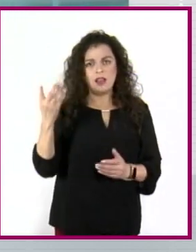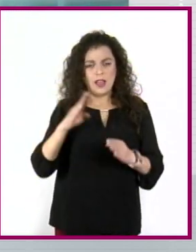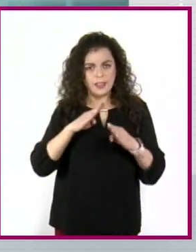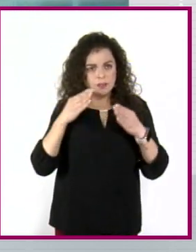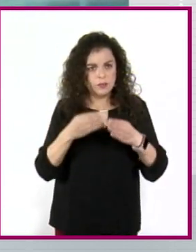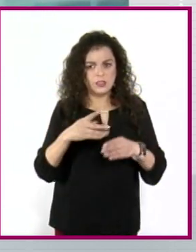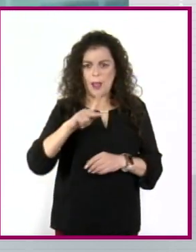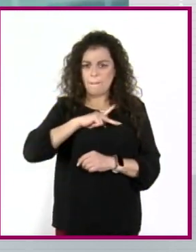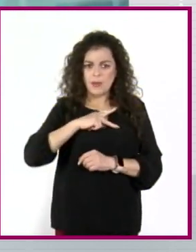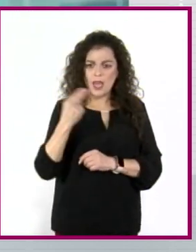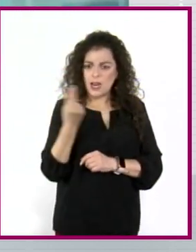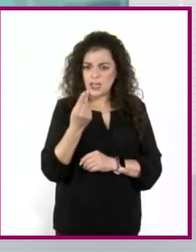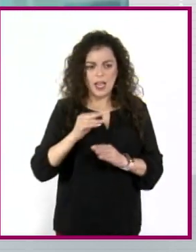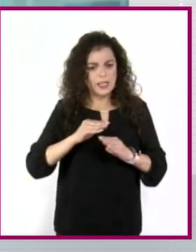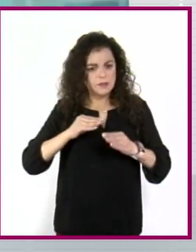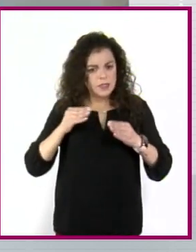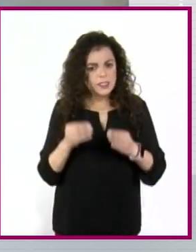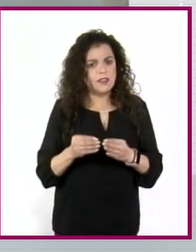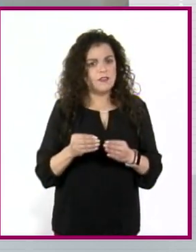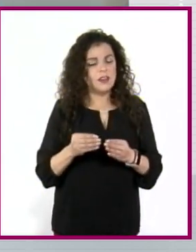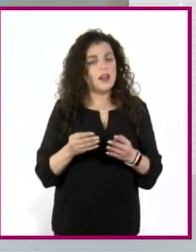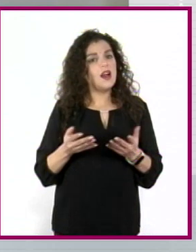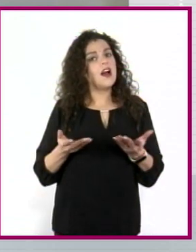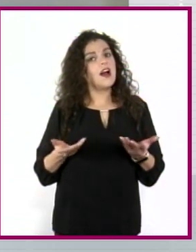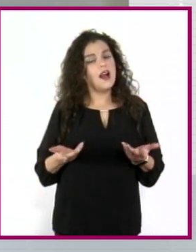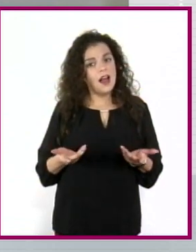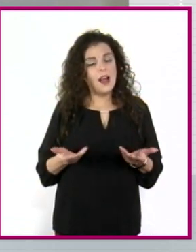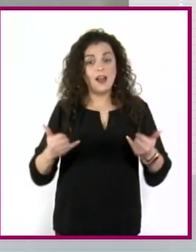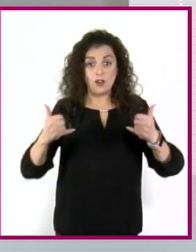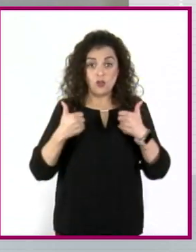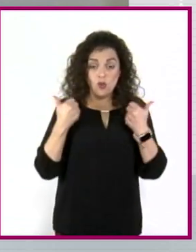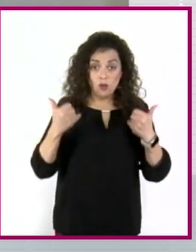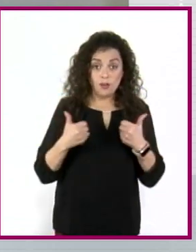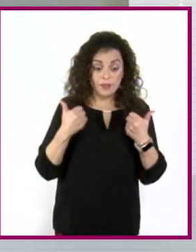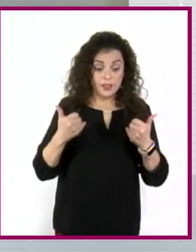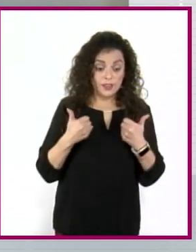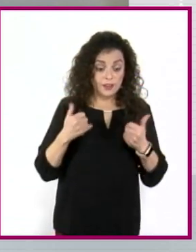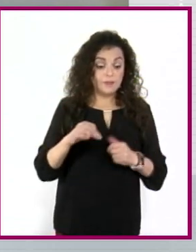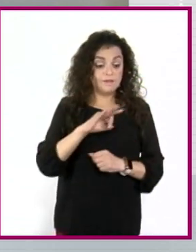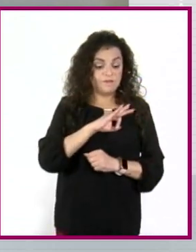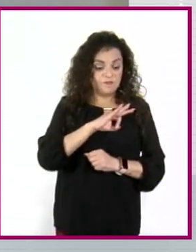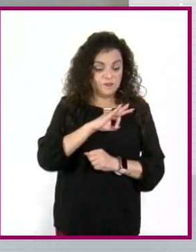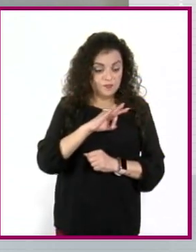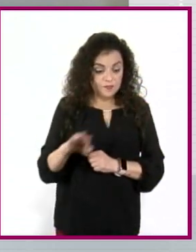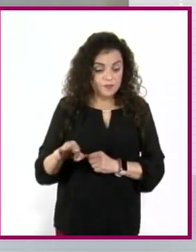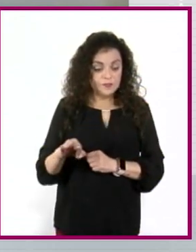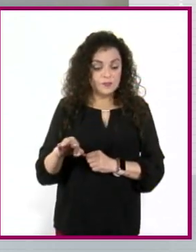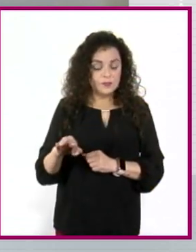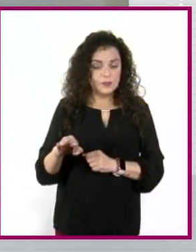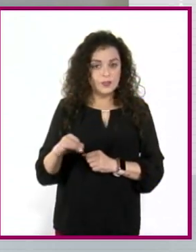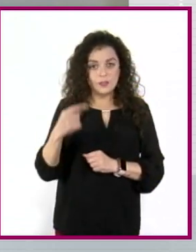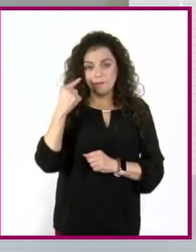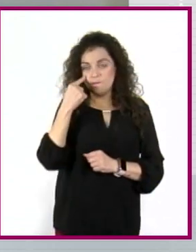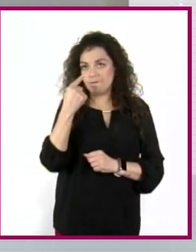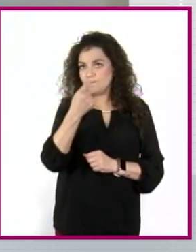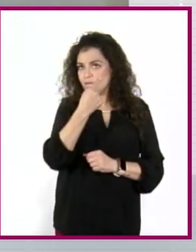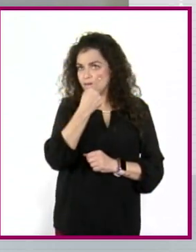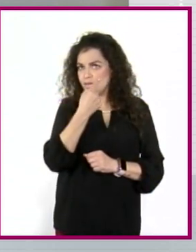necesidades específicas, y cómo los jóvenes pueden voltear la mirada